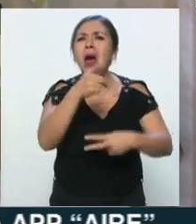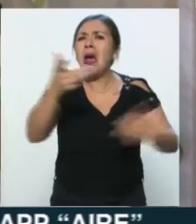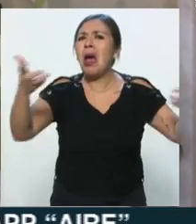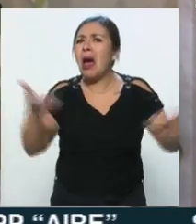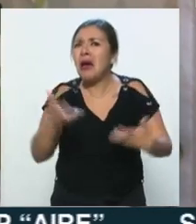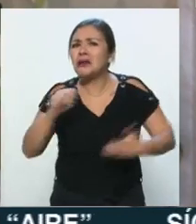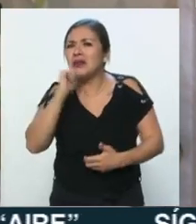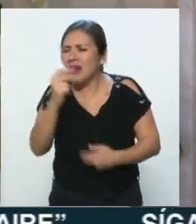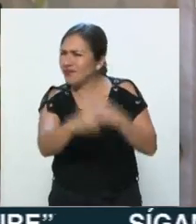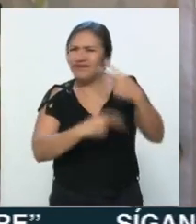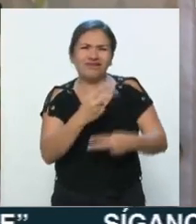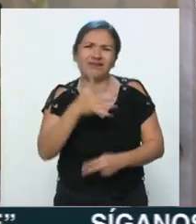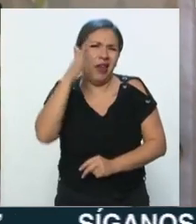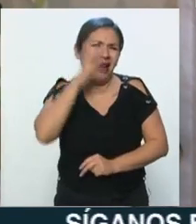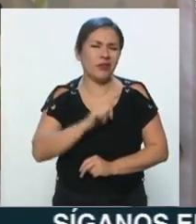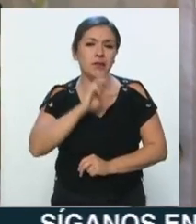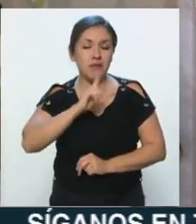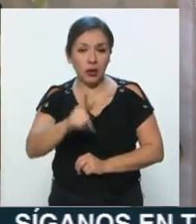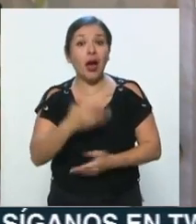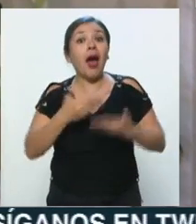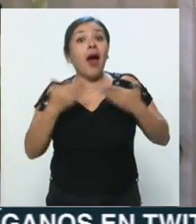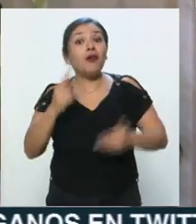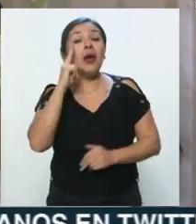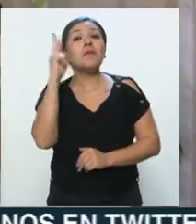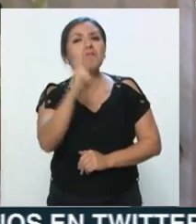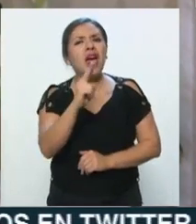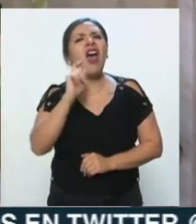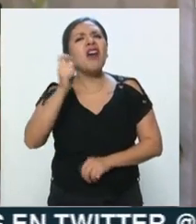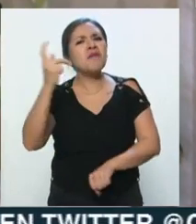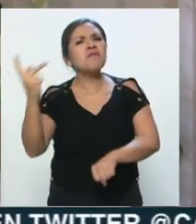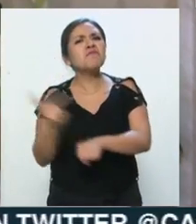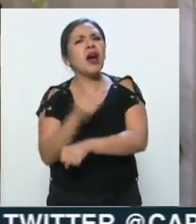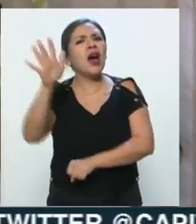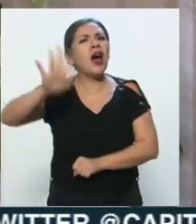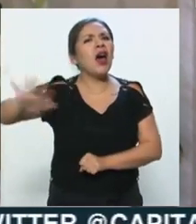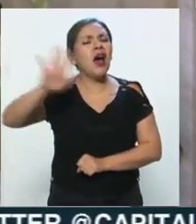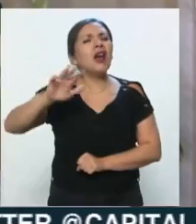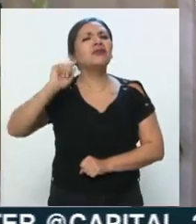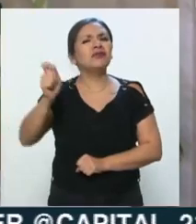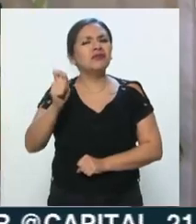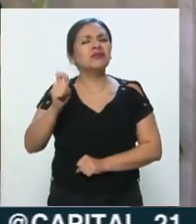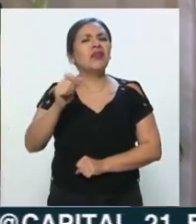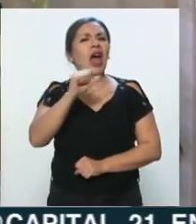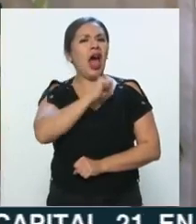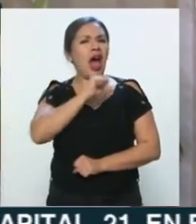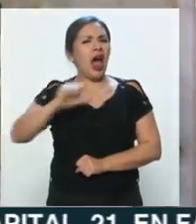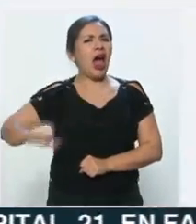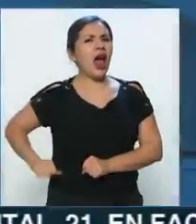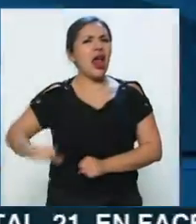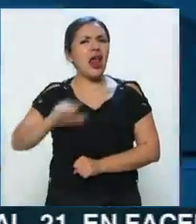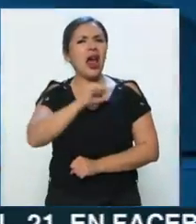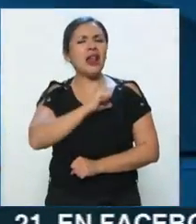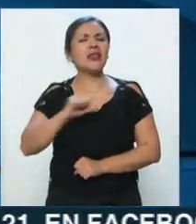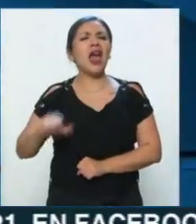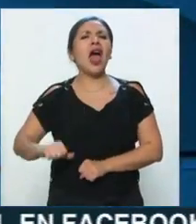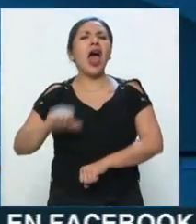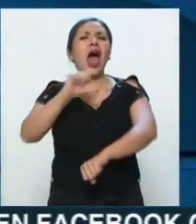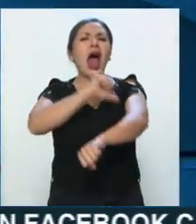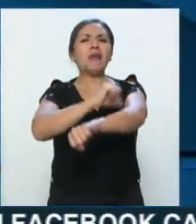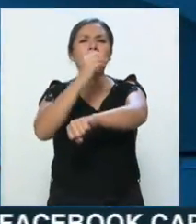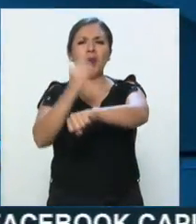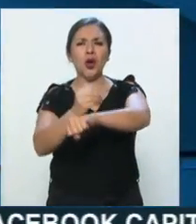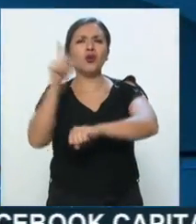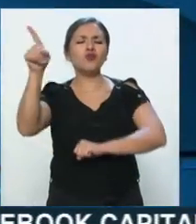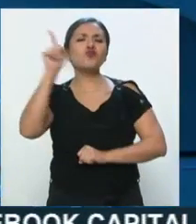actividad que realizar. Pero ahora nos vamos a conocer los detalles de lo que ocurre en la alcaldía Álvaro Obregón. Por ello, me da mucho gusto saludar a su